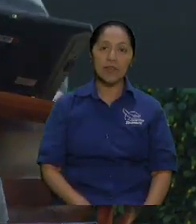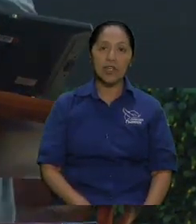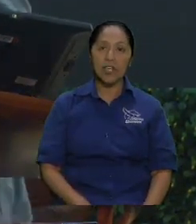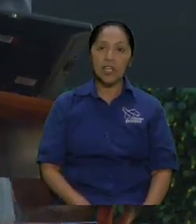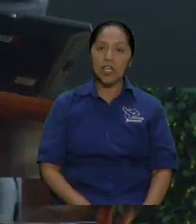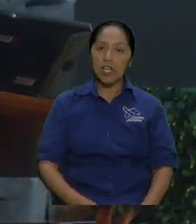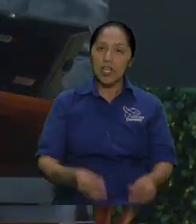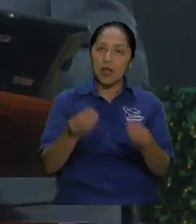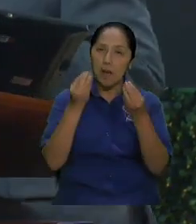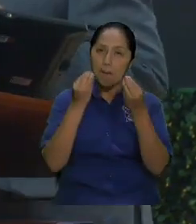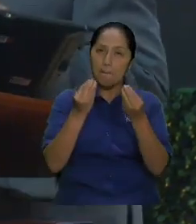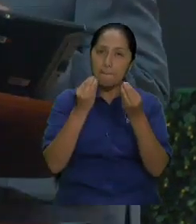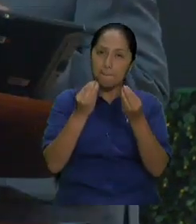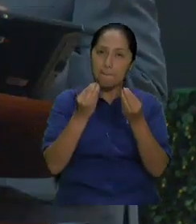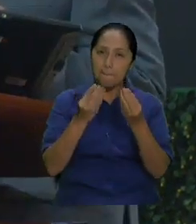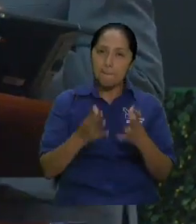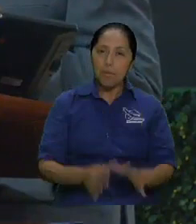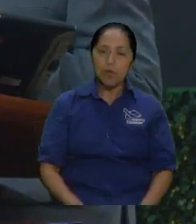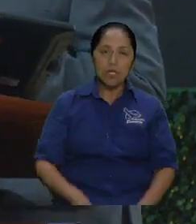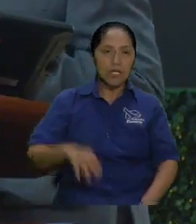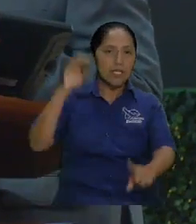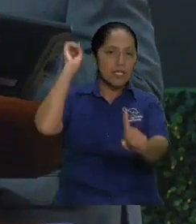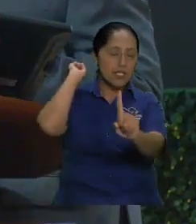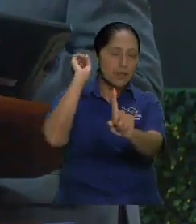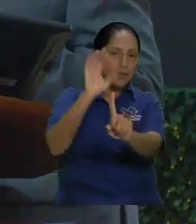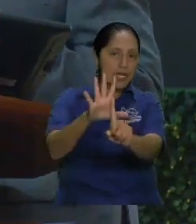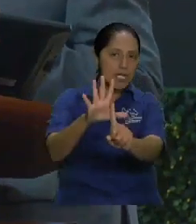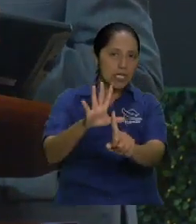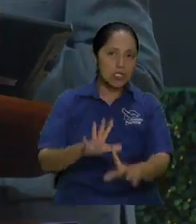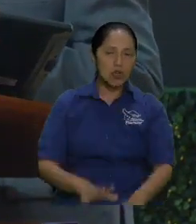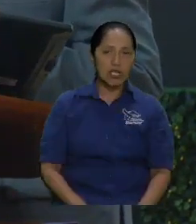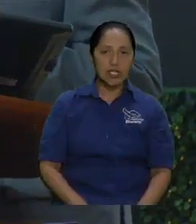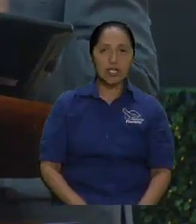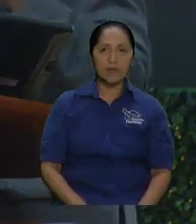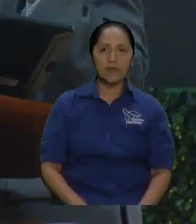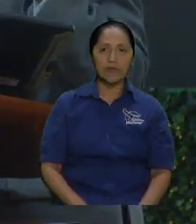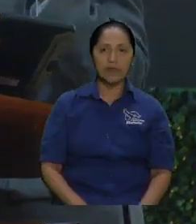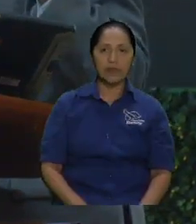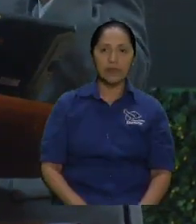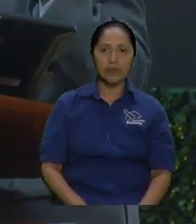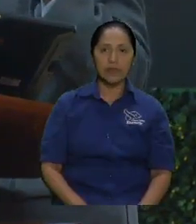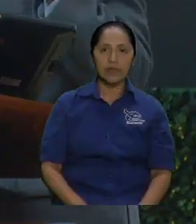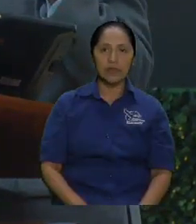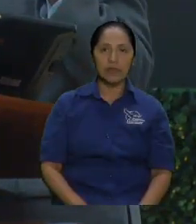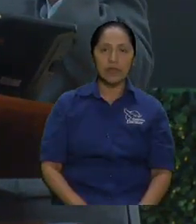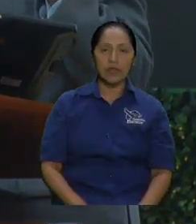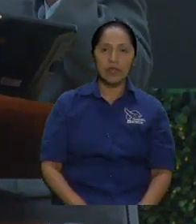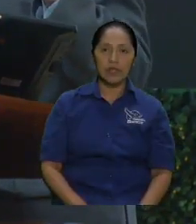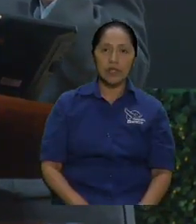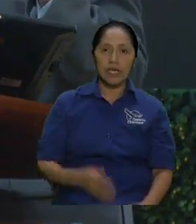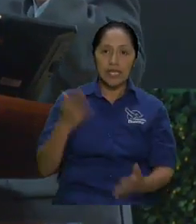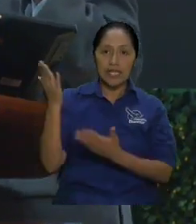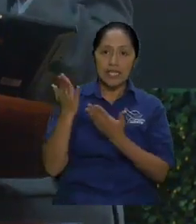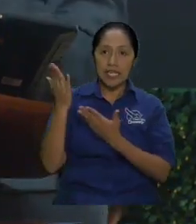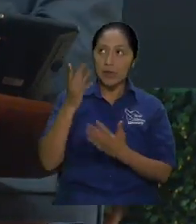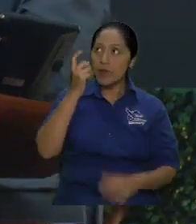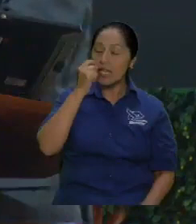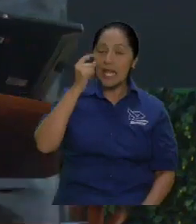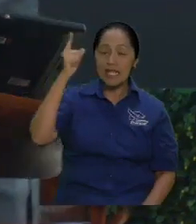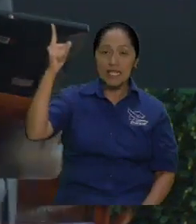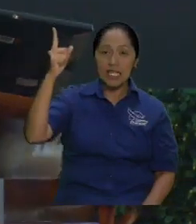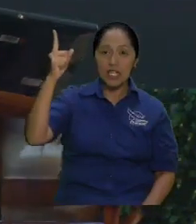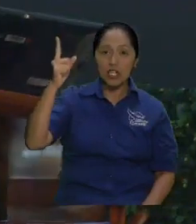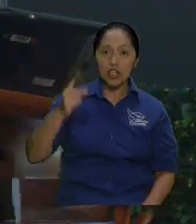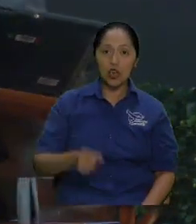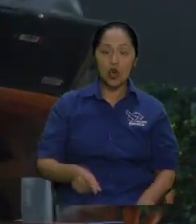porque solo servirle solo servirle ya es un galardón que él no